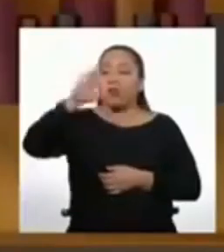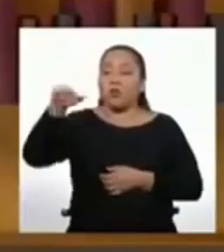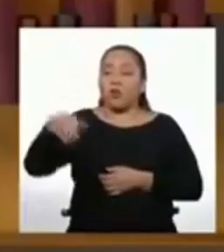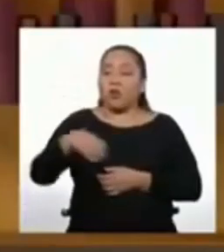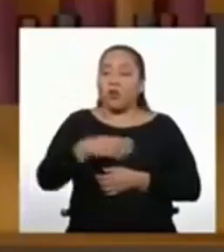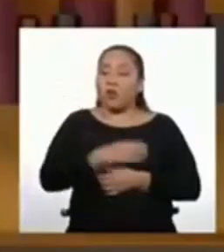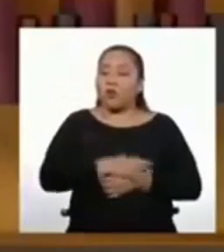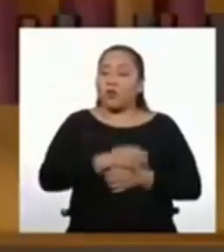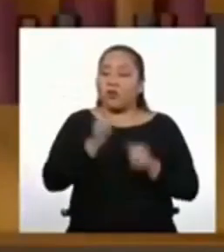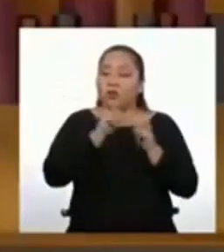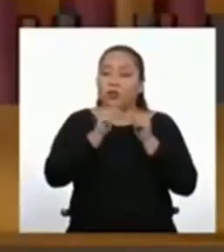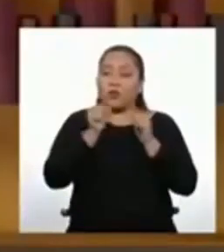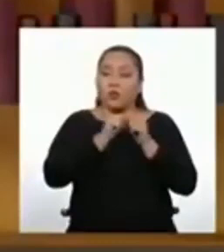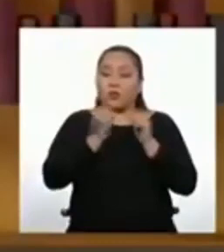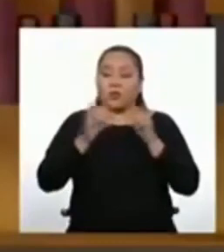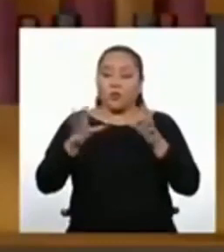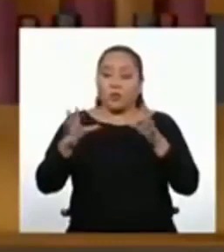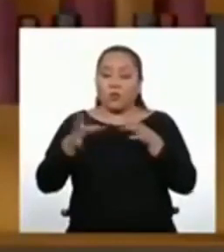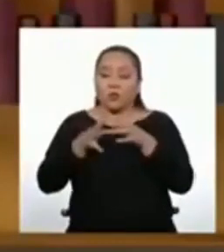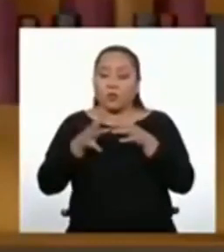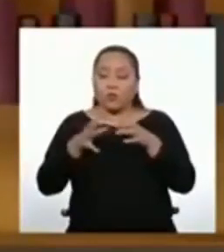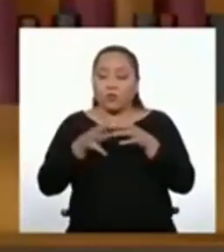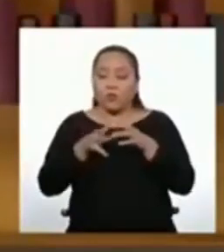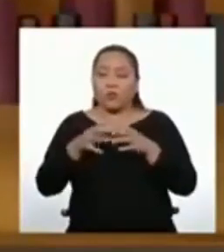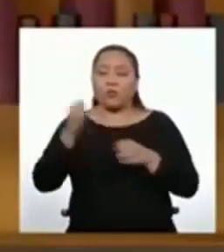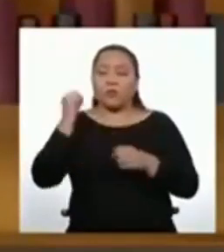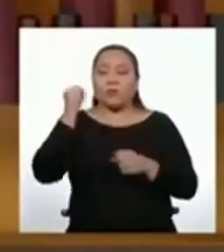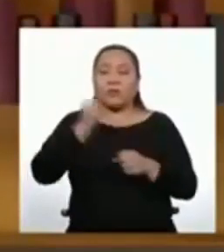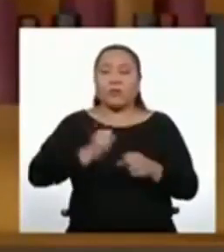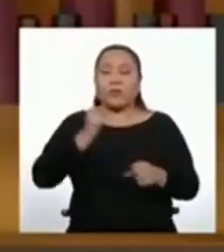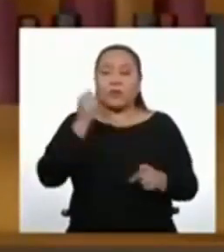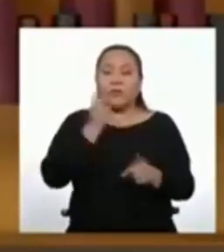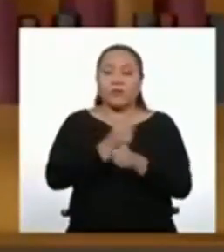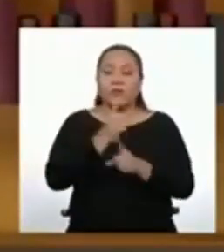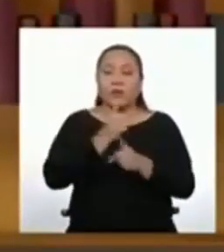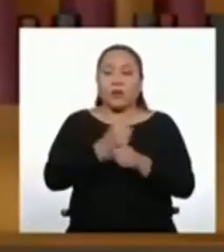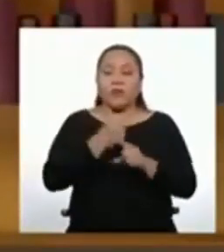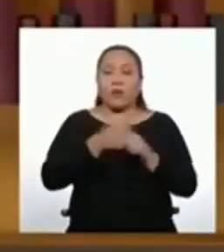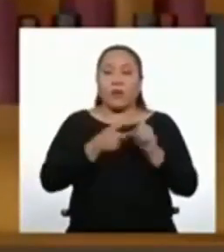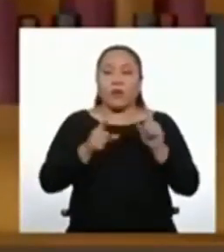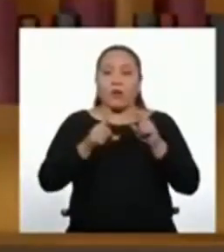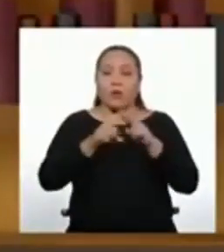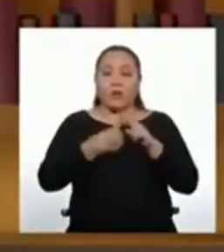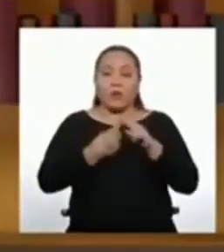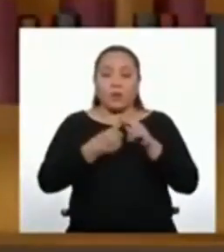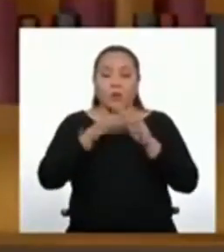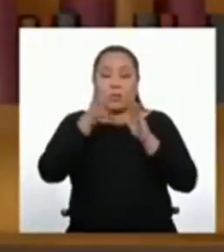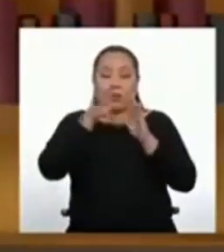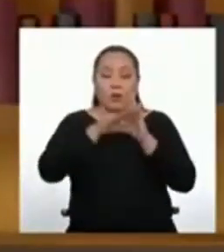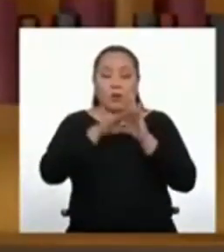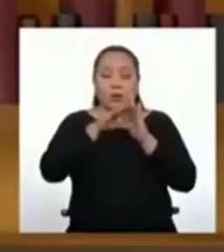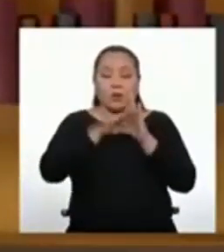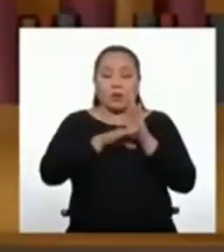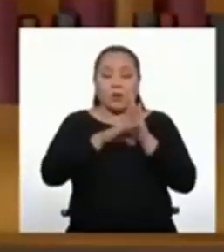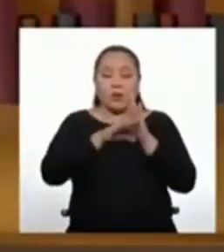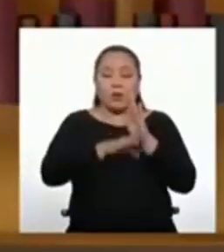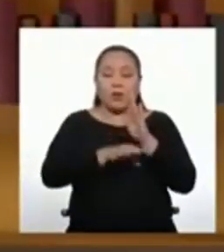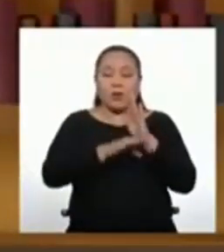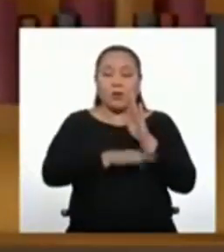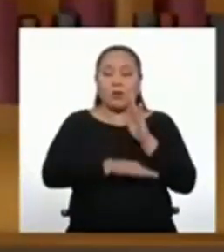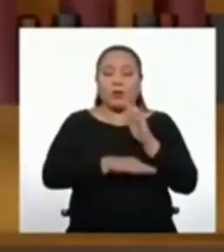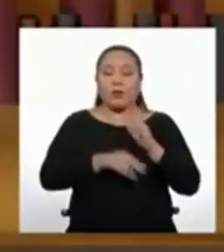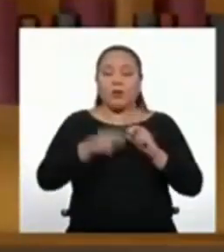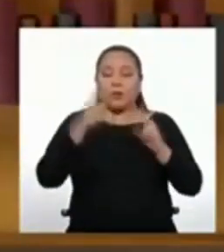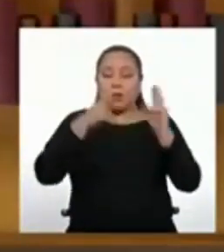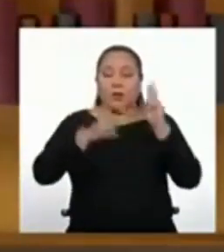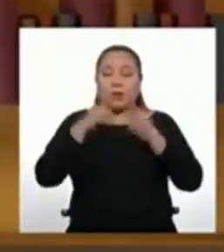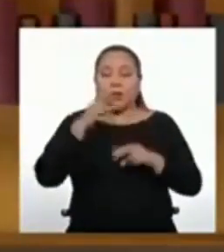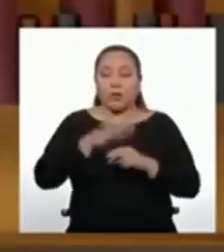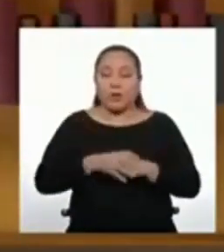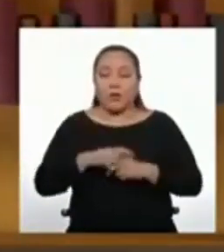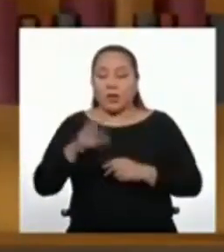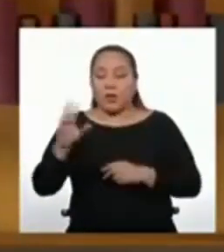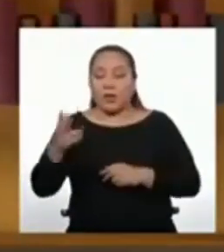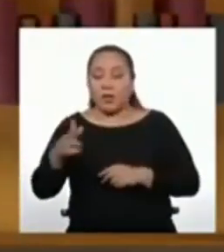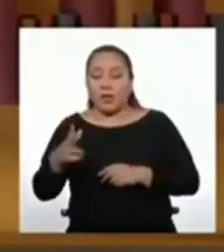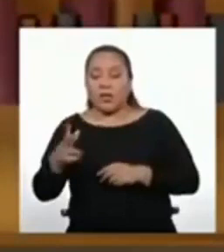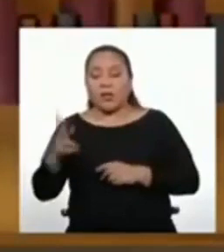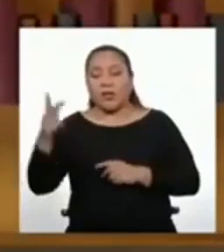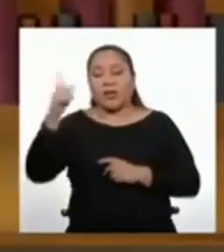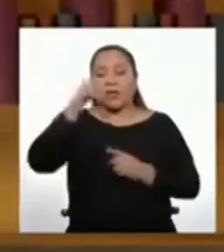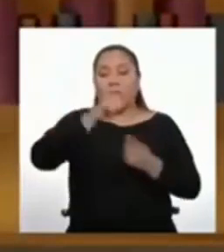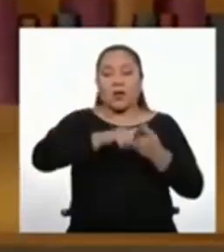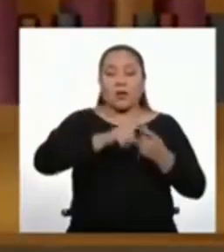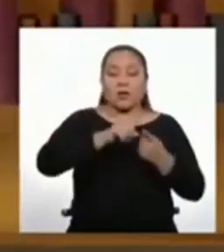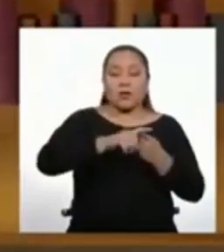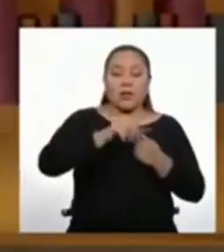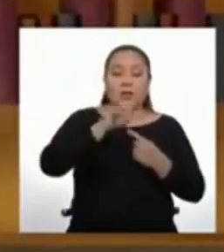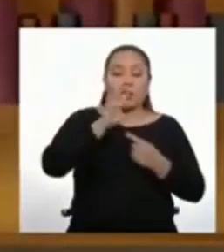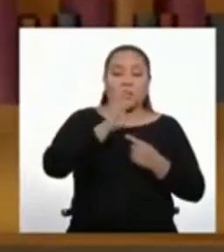la sucesión. Efectivamente. Pero cuando empezamos a restar, notamos que si bien entre el 3 y el 5 la constante